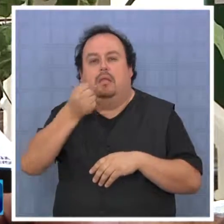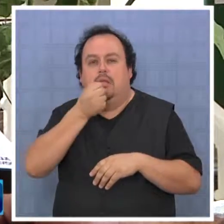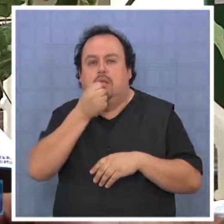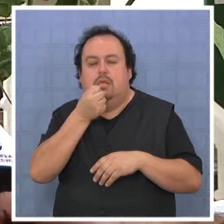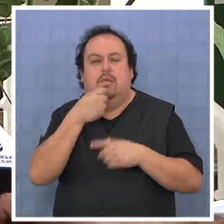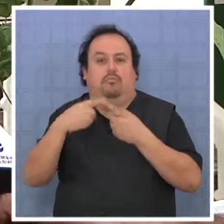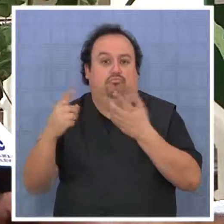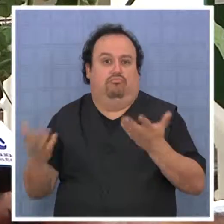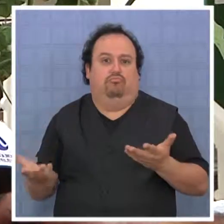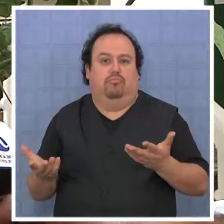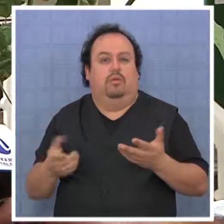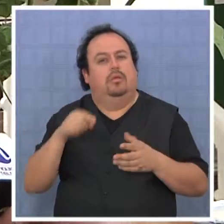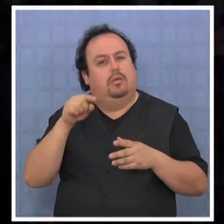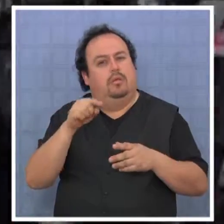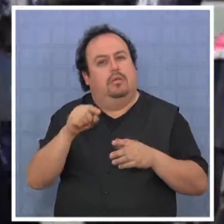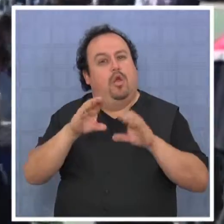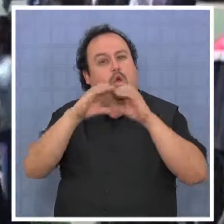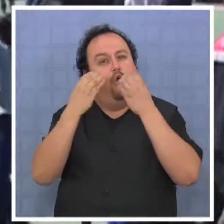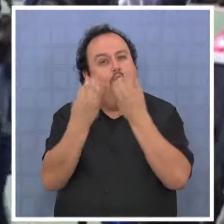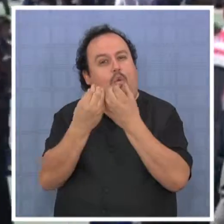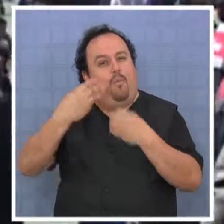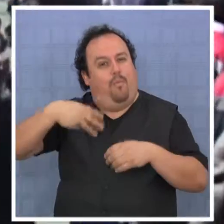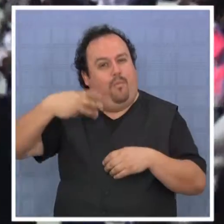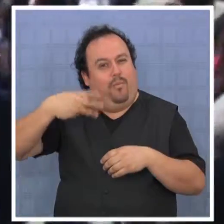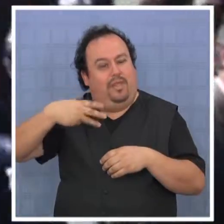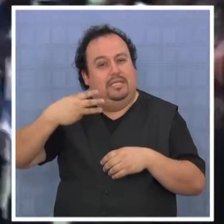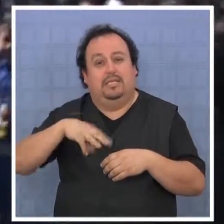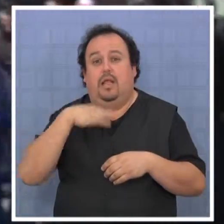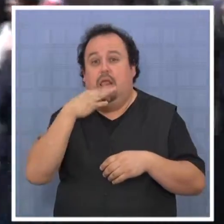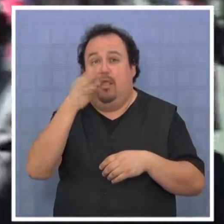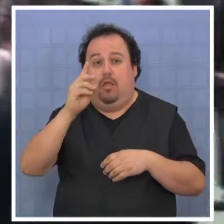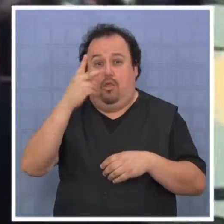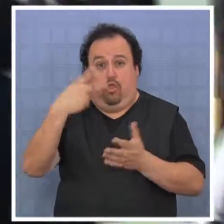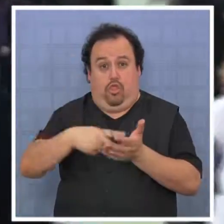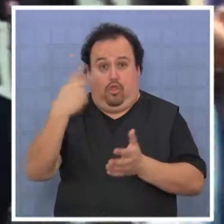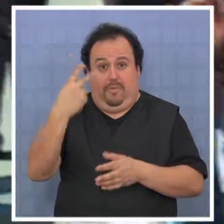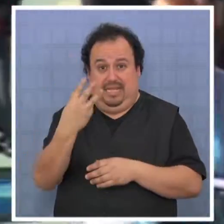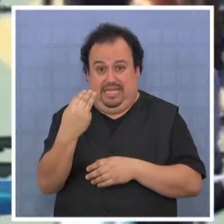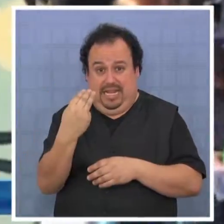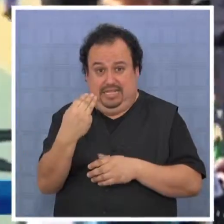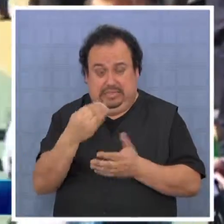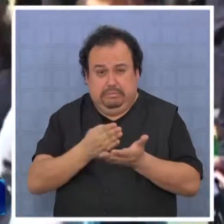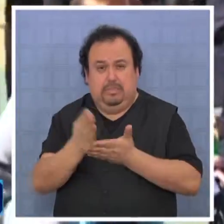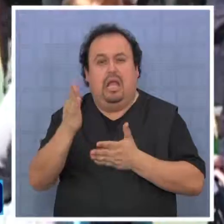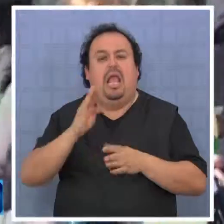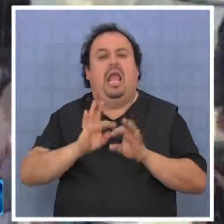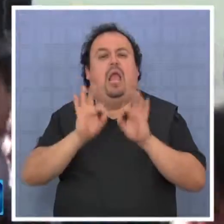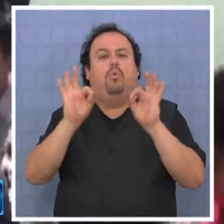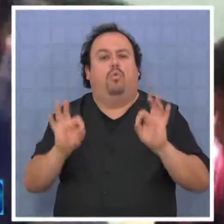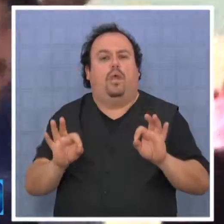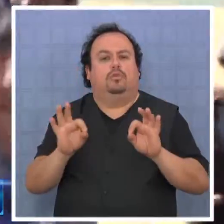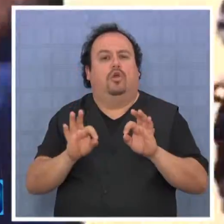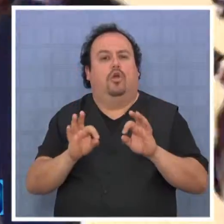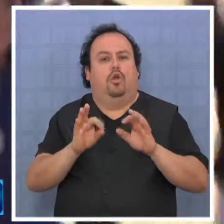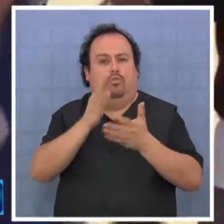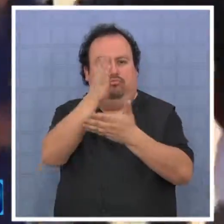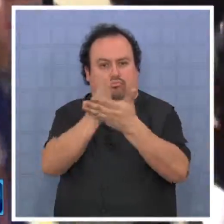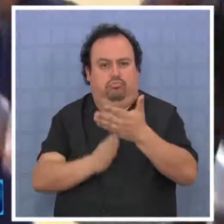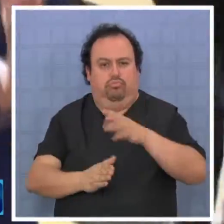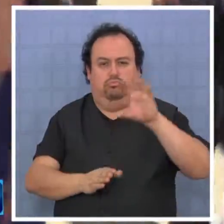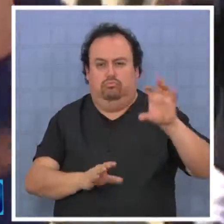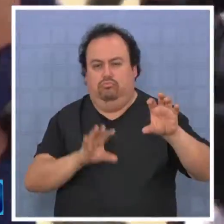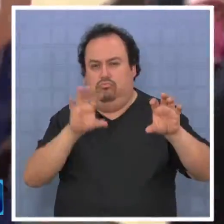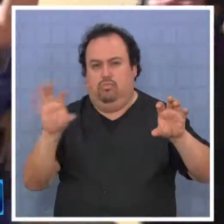además de una entrevista con el equipo directivo. Desde la Cormudesi también comunicaron que a partir del año 2013 la educación será